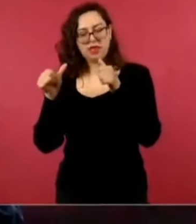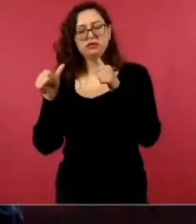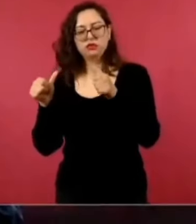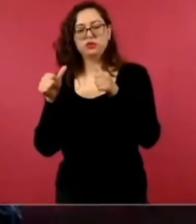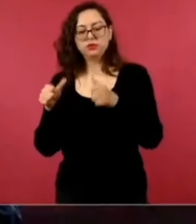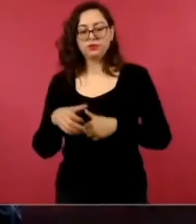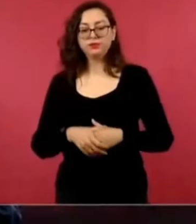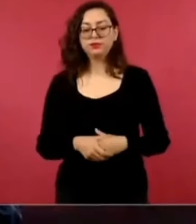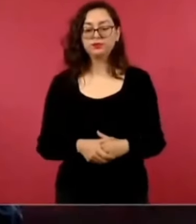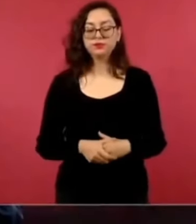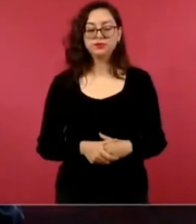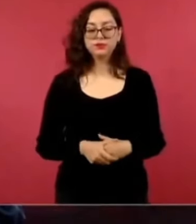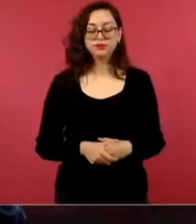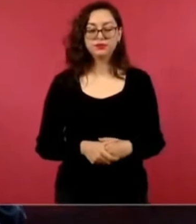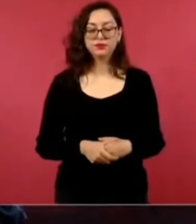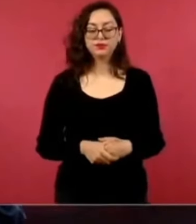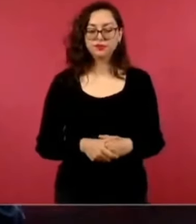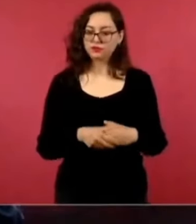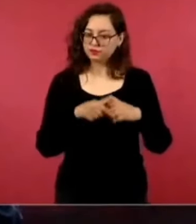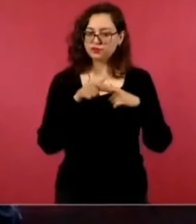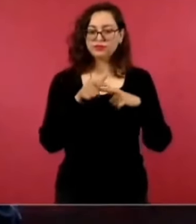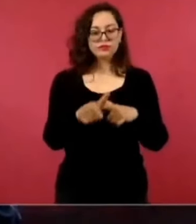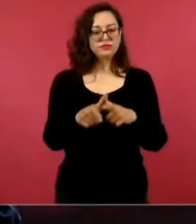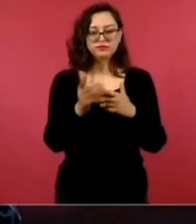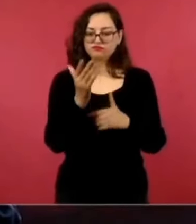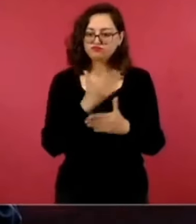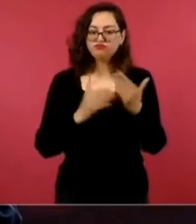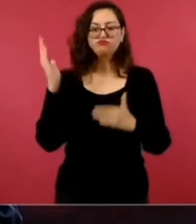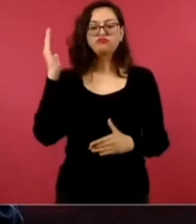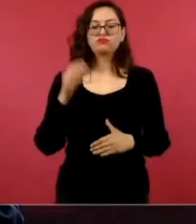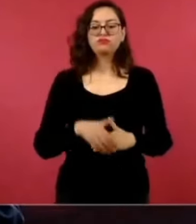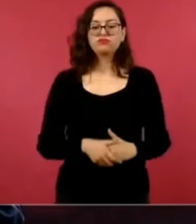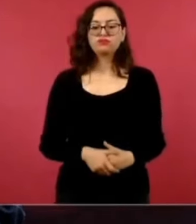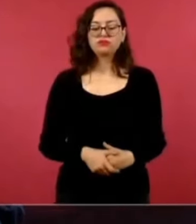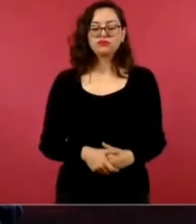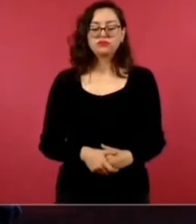Y adelante, y también aprovecho…